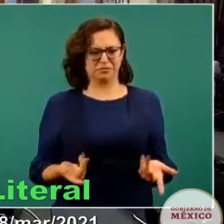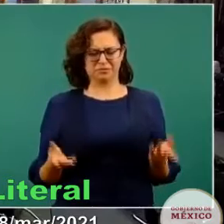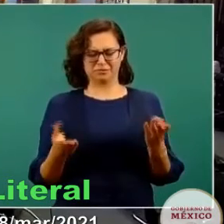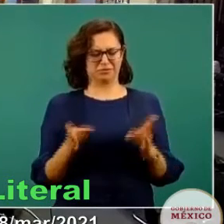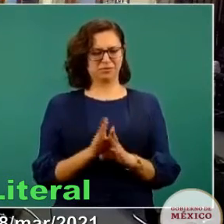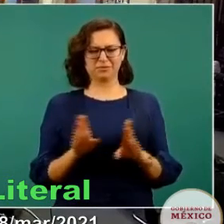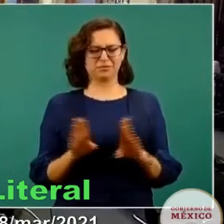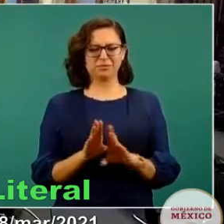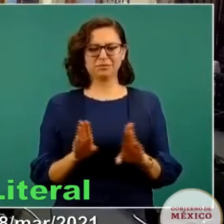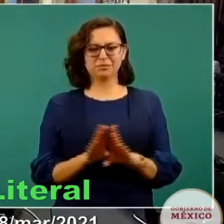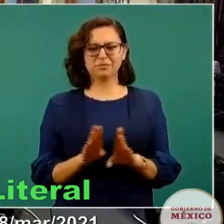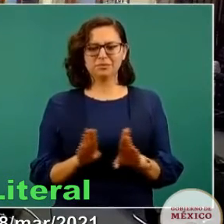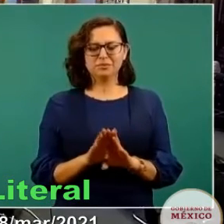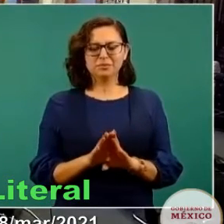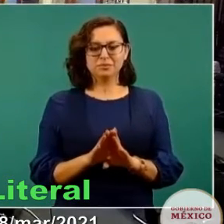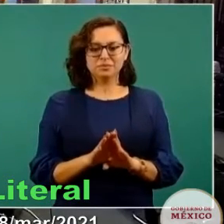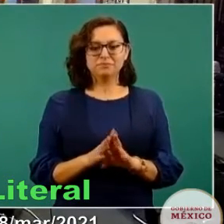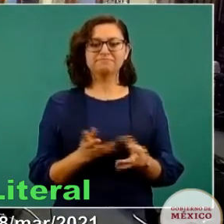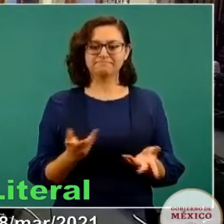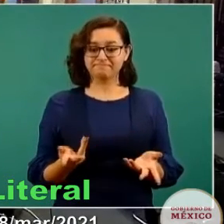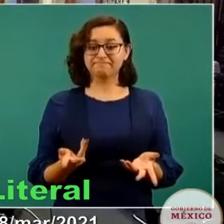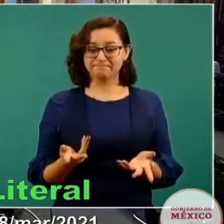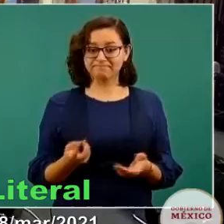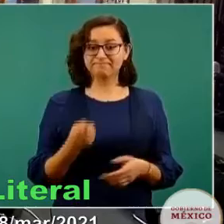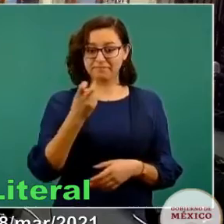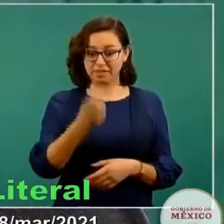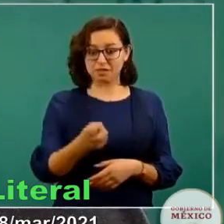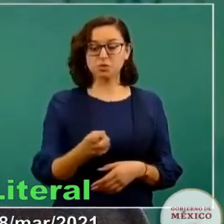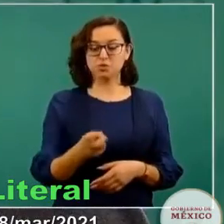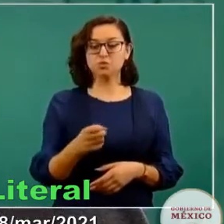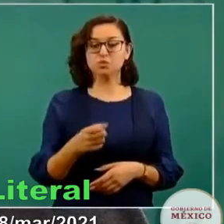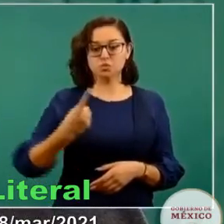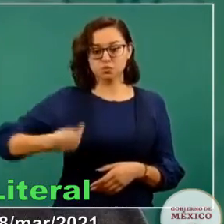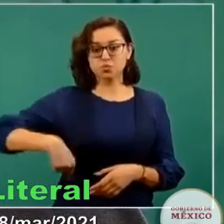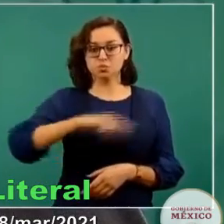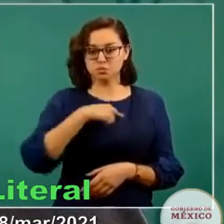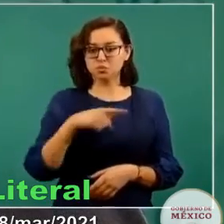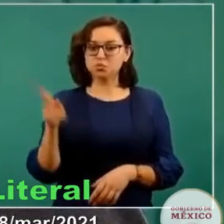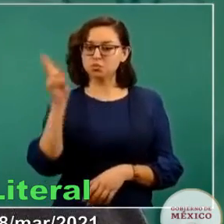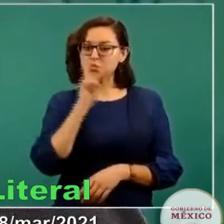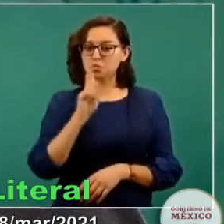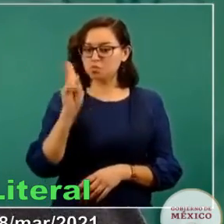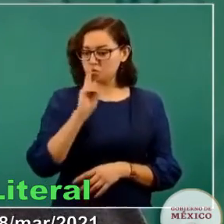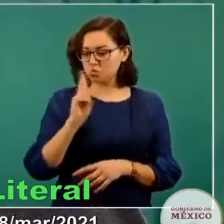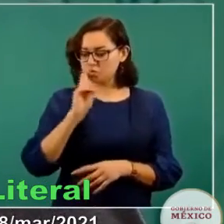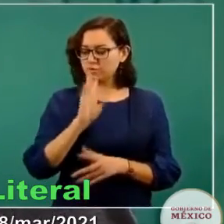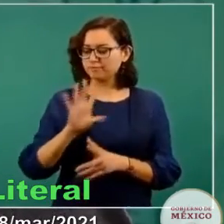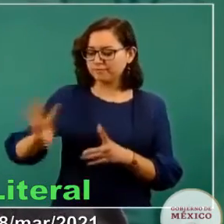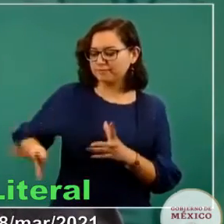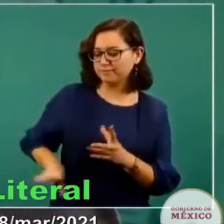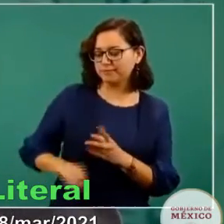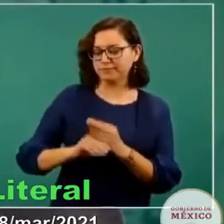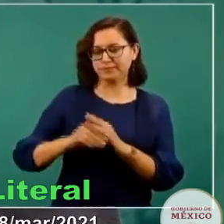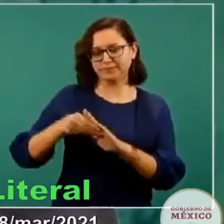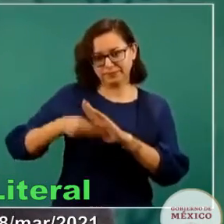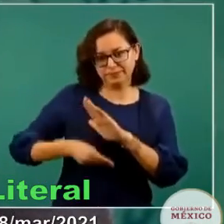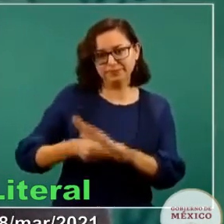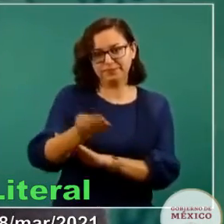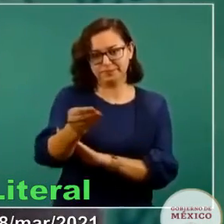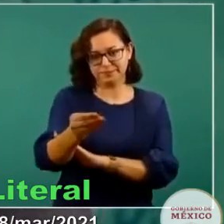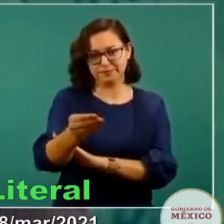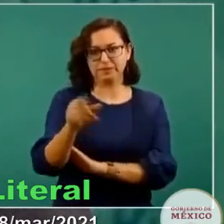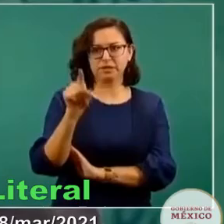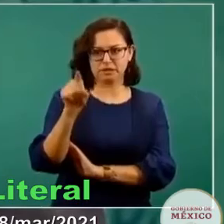como complemento de pruebas al Consejo de la